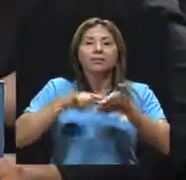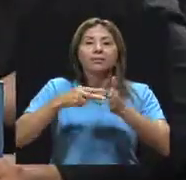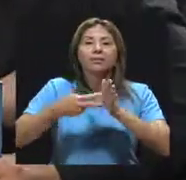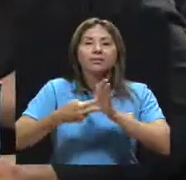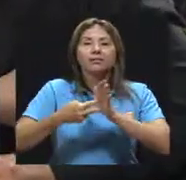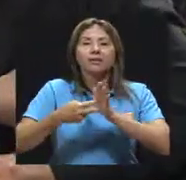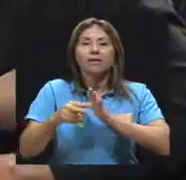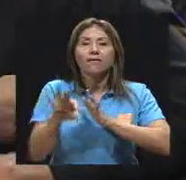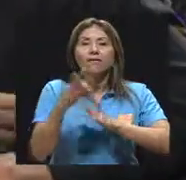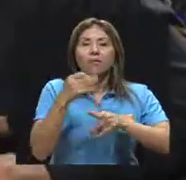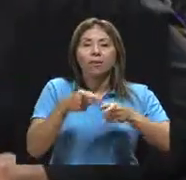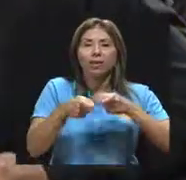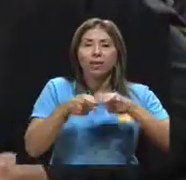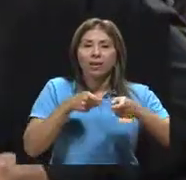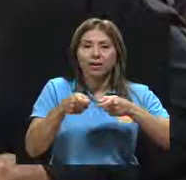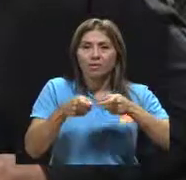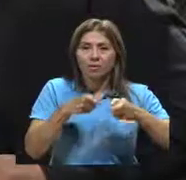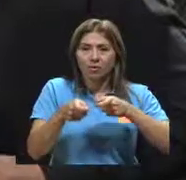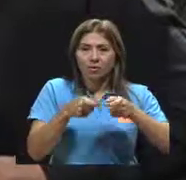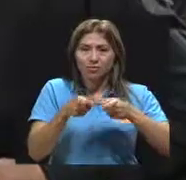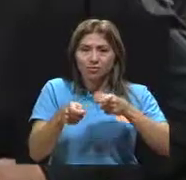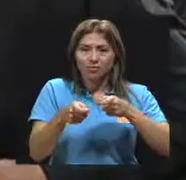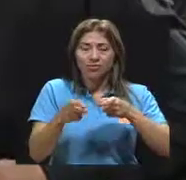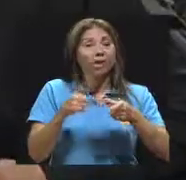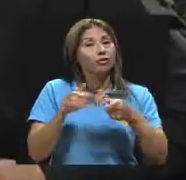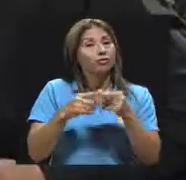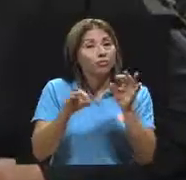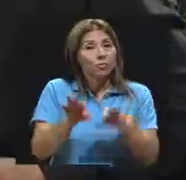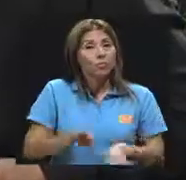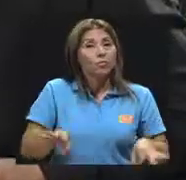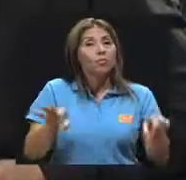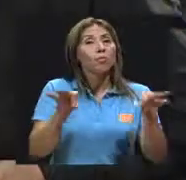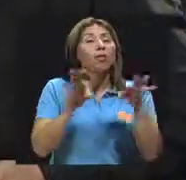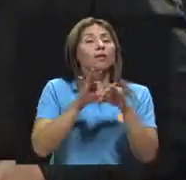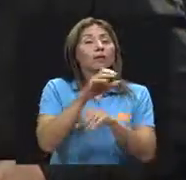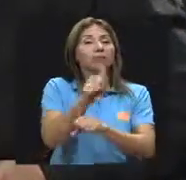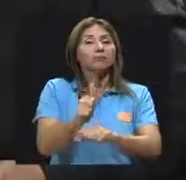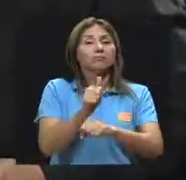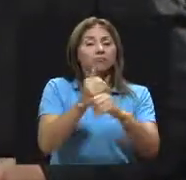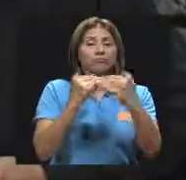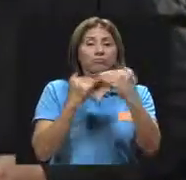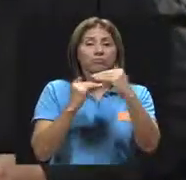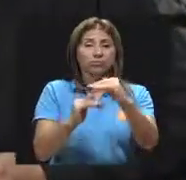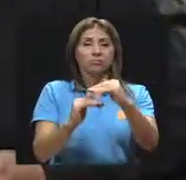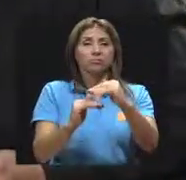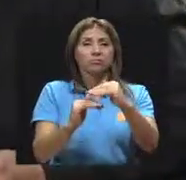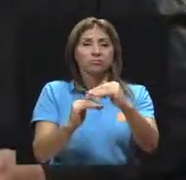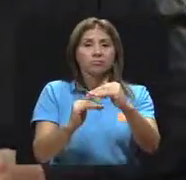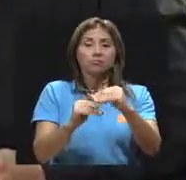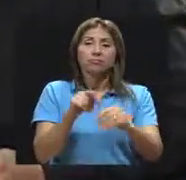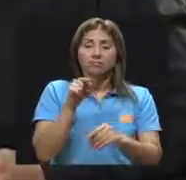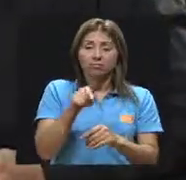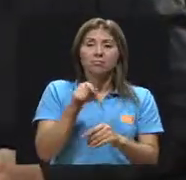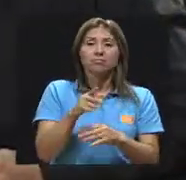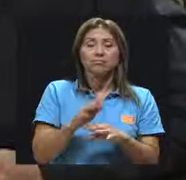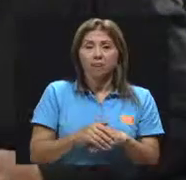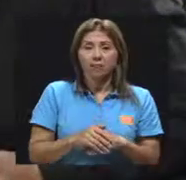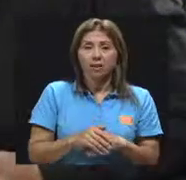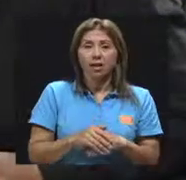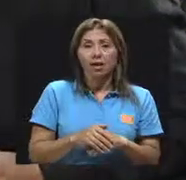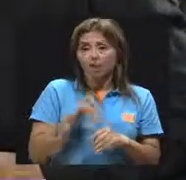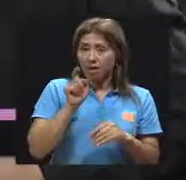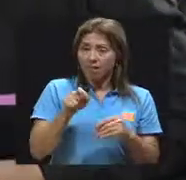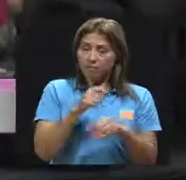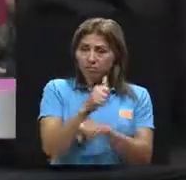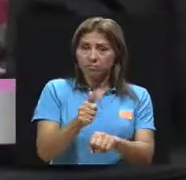también en este, fijar límites, así como es un hábito alimentario saludable, pues eso entra en juego, ¿verdad? El